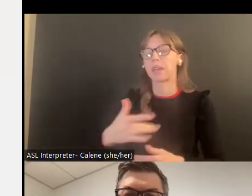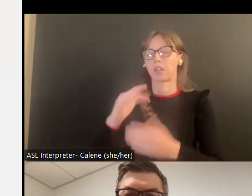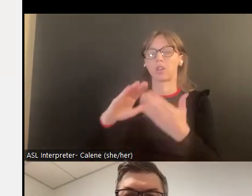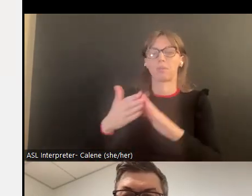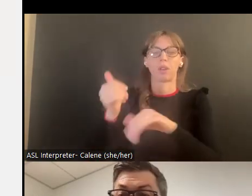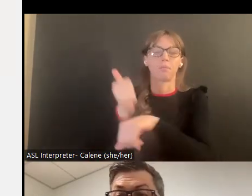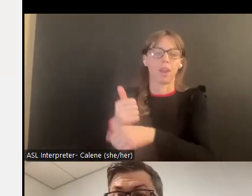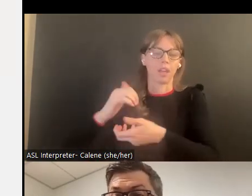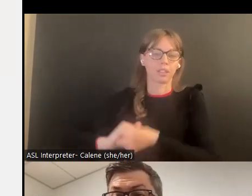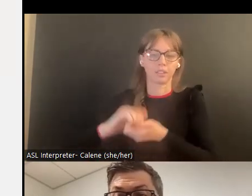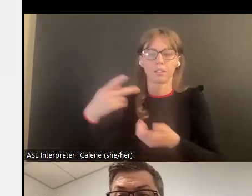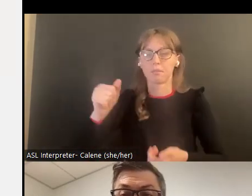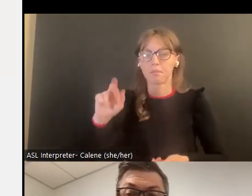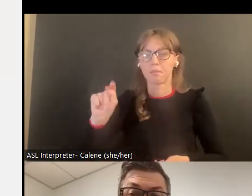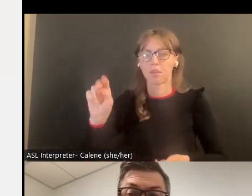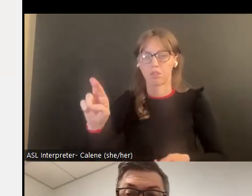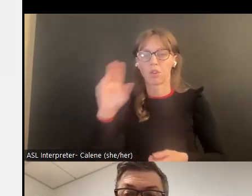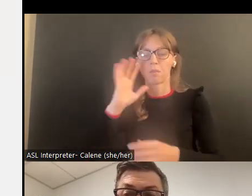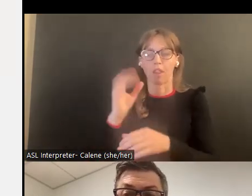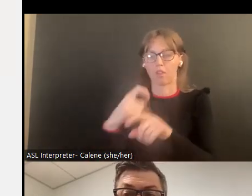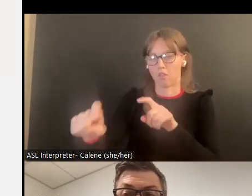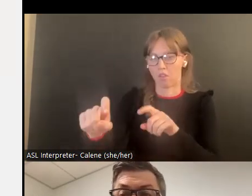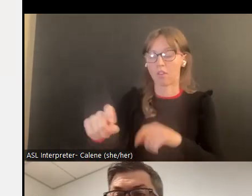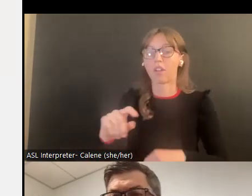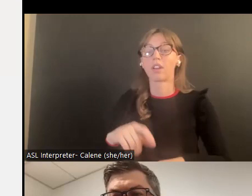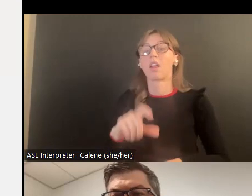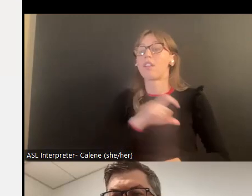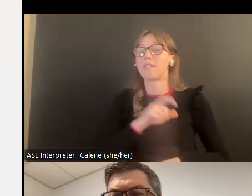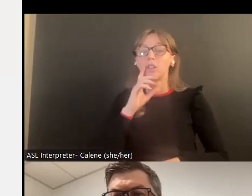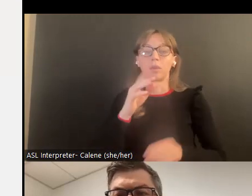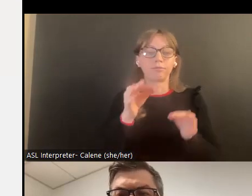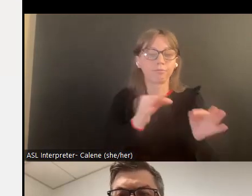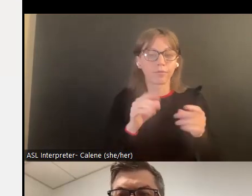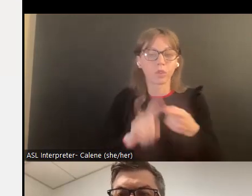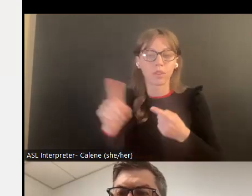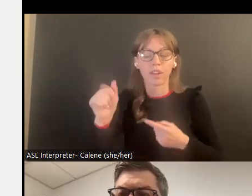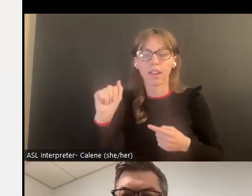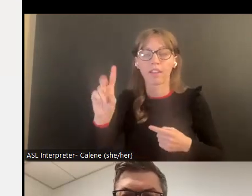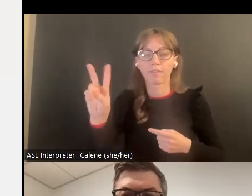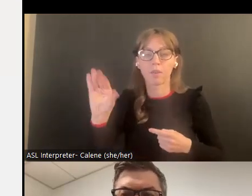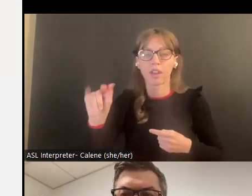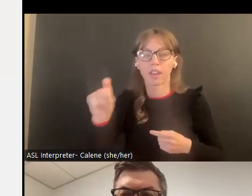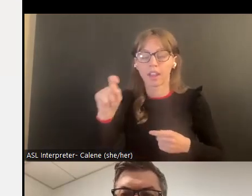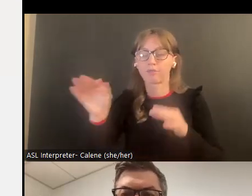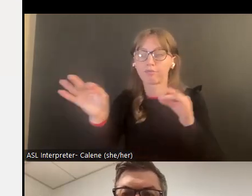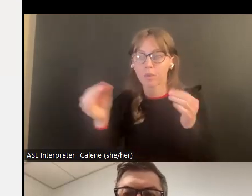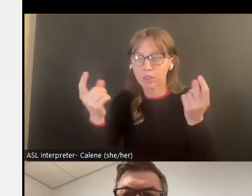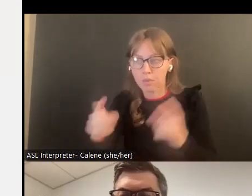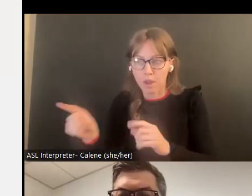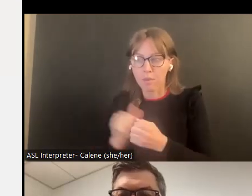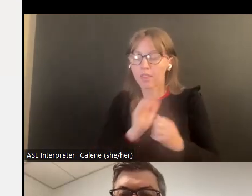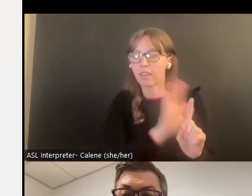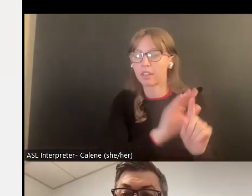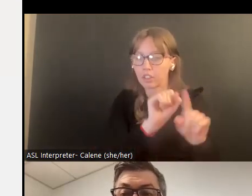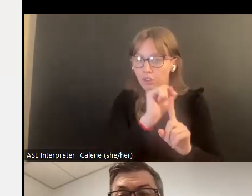clasifica como un socio a nivel comunitario. Y puede entonces el cuartel va a hablar con lo que sería la